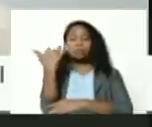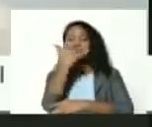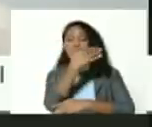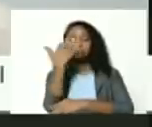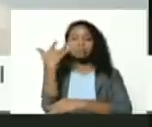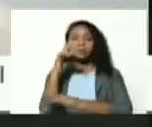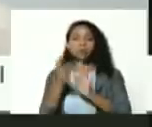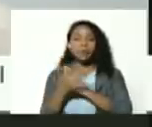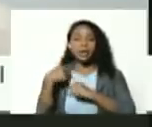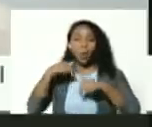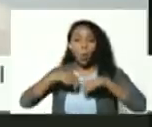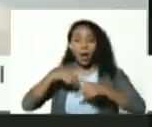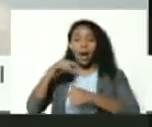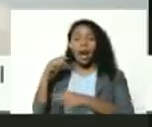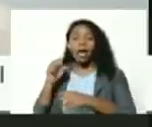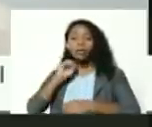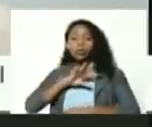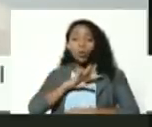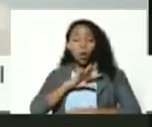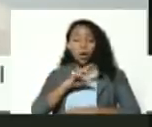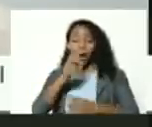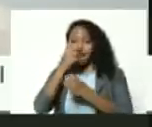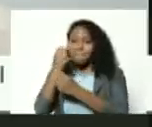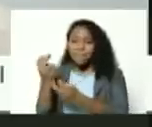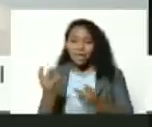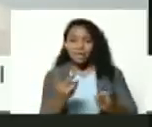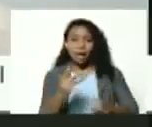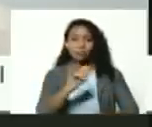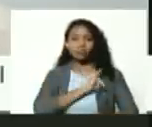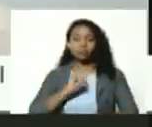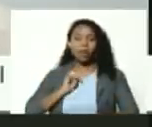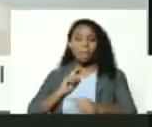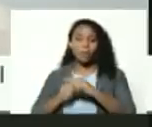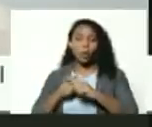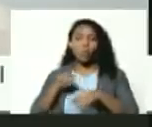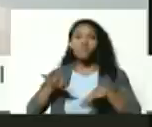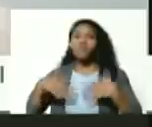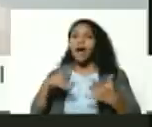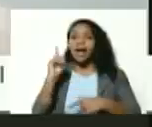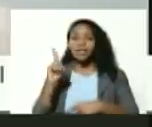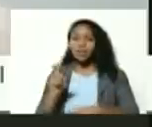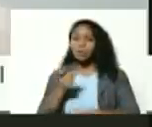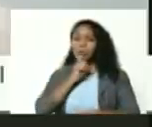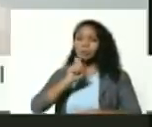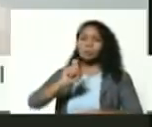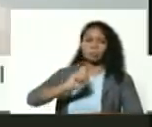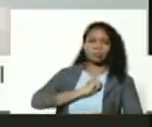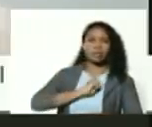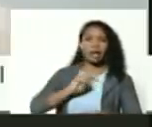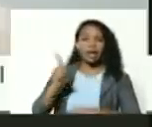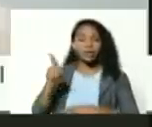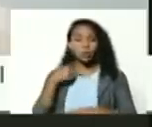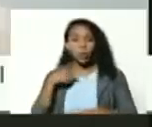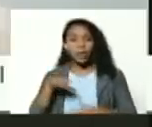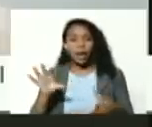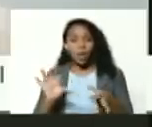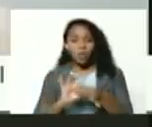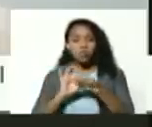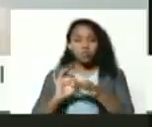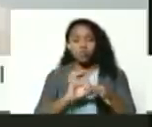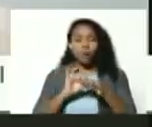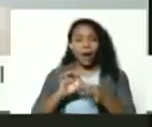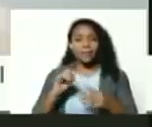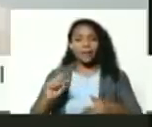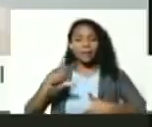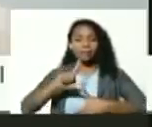invita a seguir identificando cuáles son aquellos enemigos de la unidad latinoamericana de la unidad de